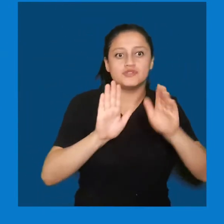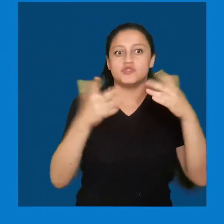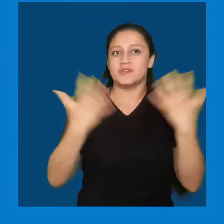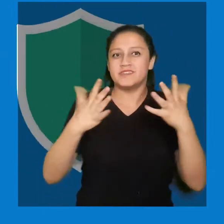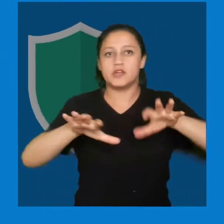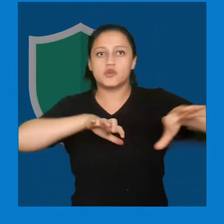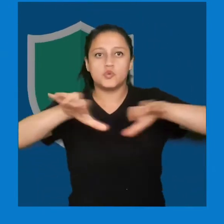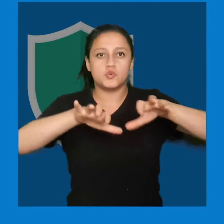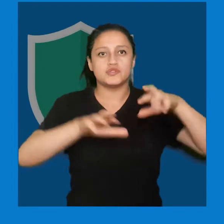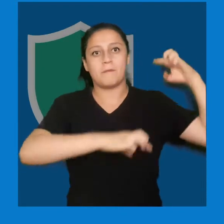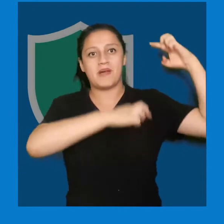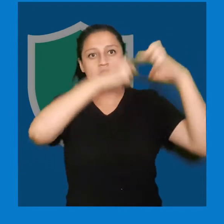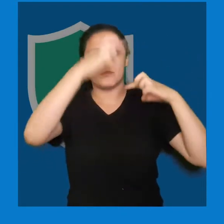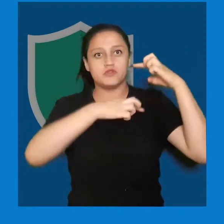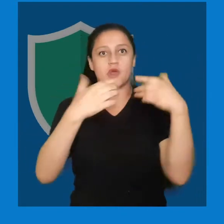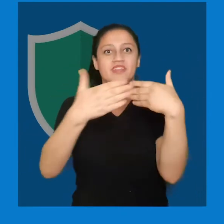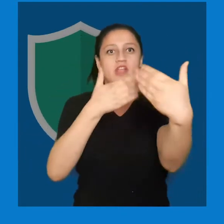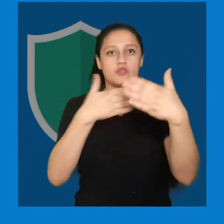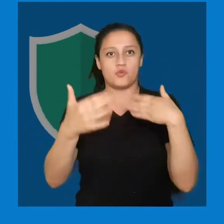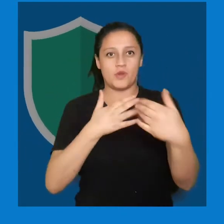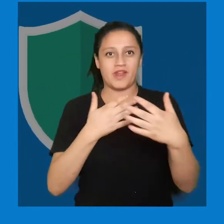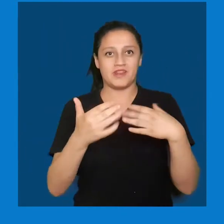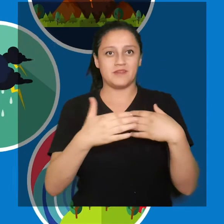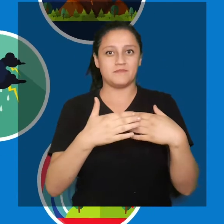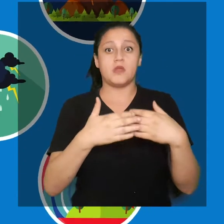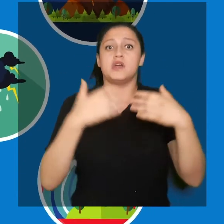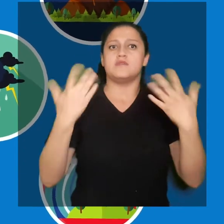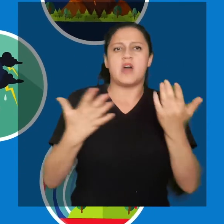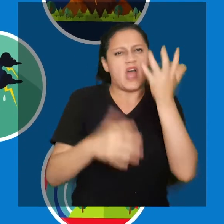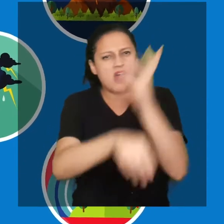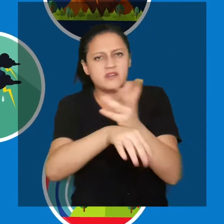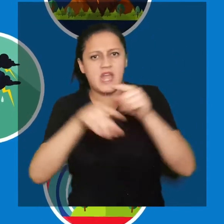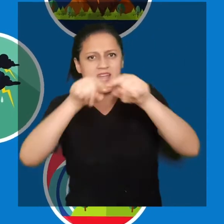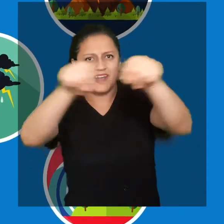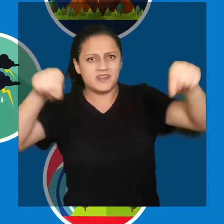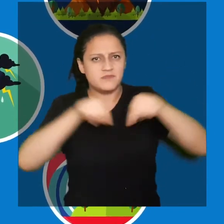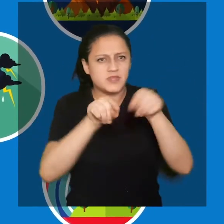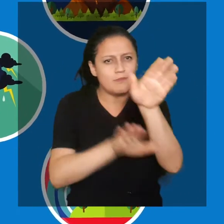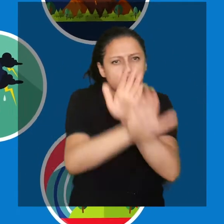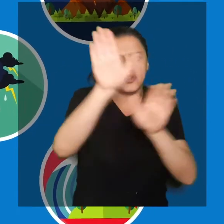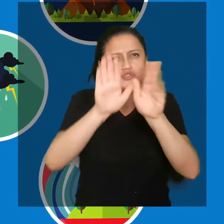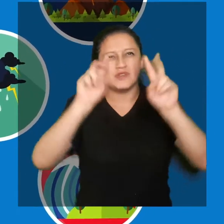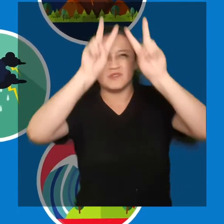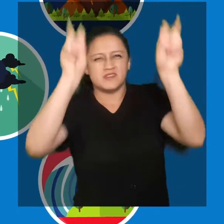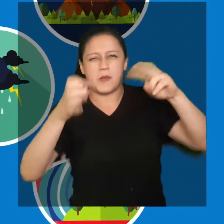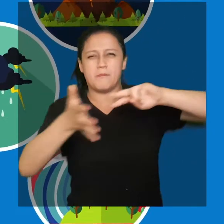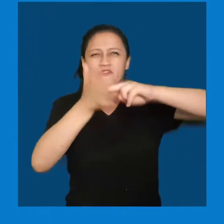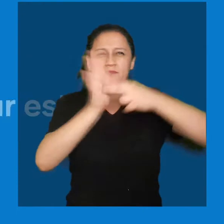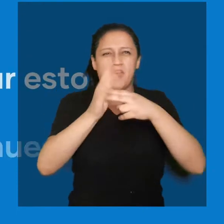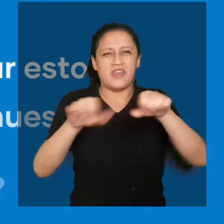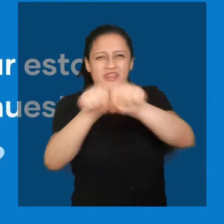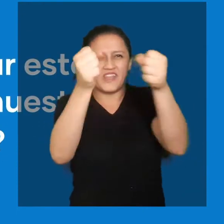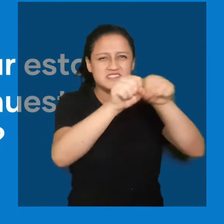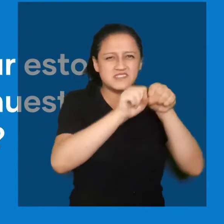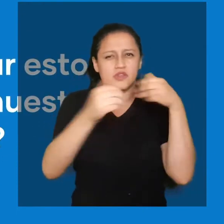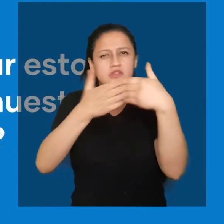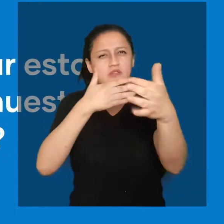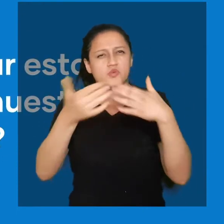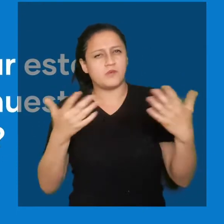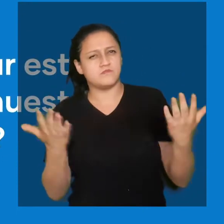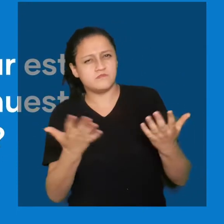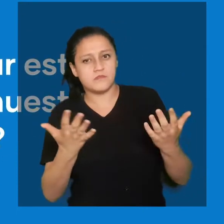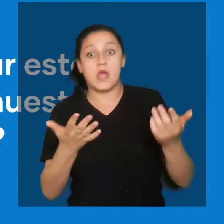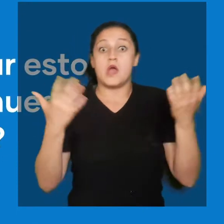la mejora y protección de los recursos y el patrimonio natural y la limitación al impacto de los desastres naturales. ¿Cómo